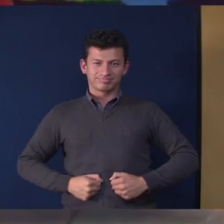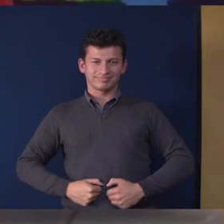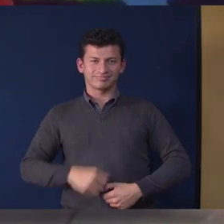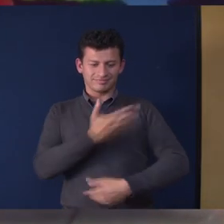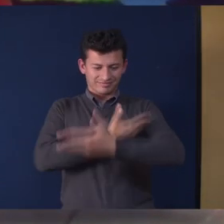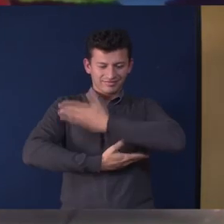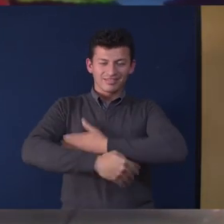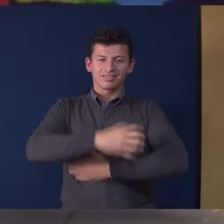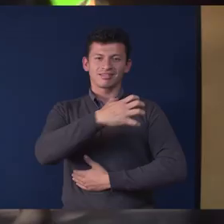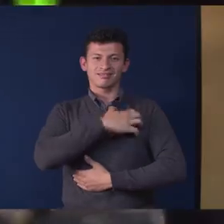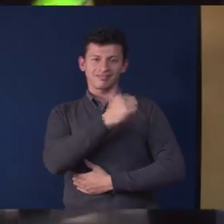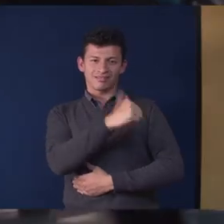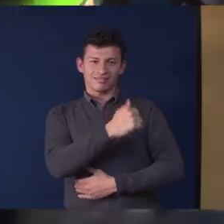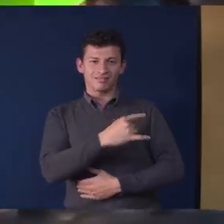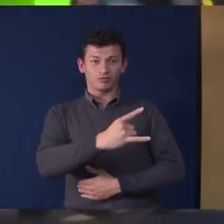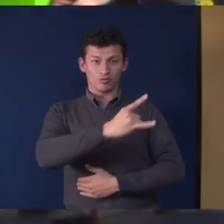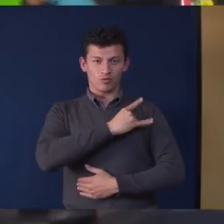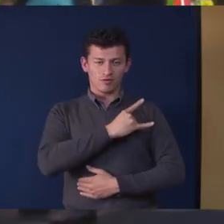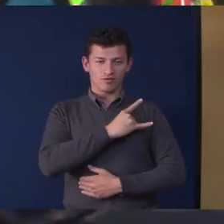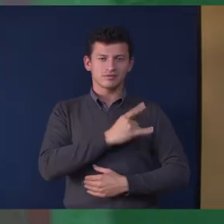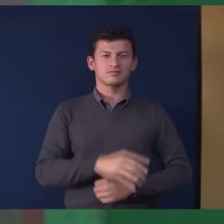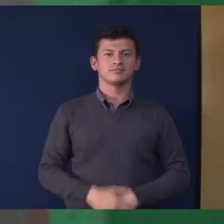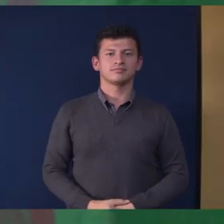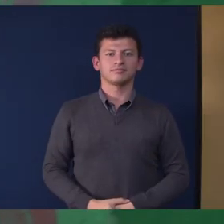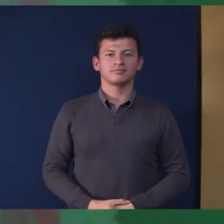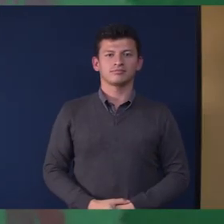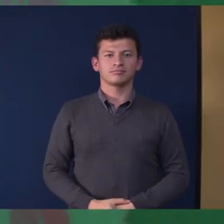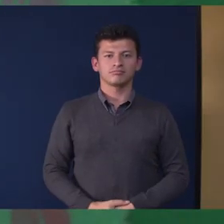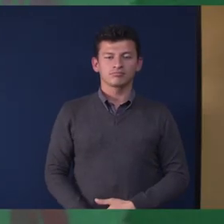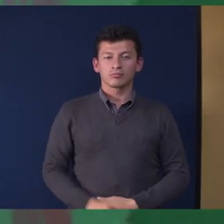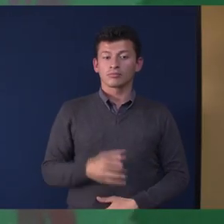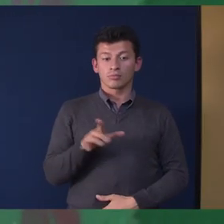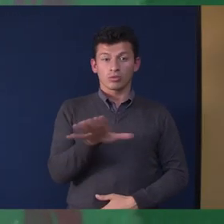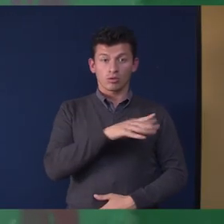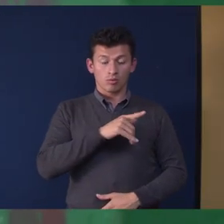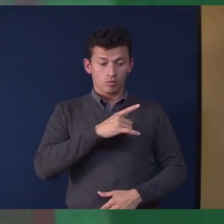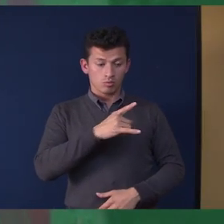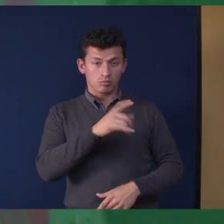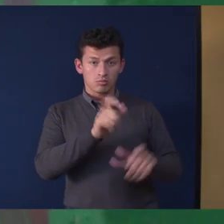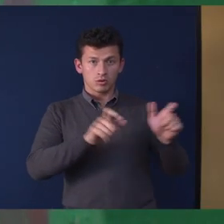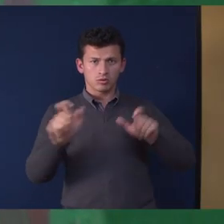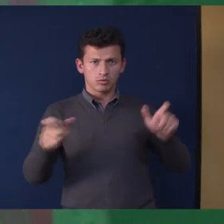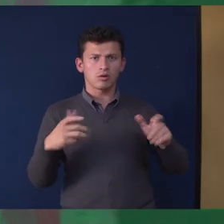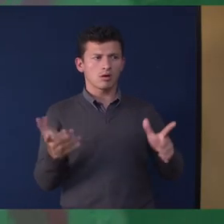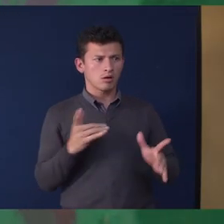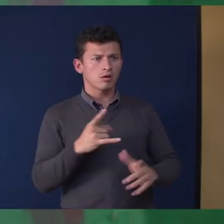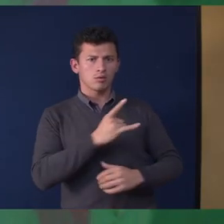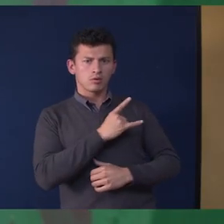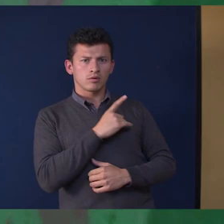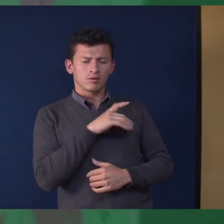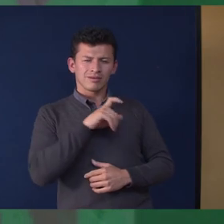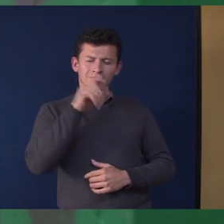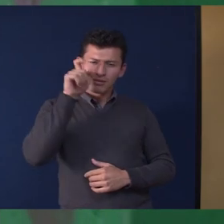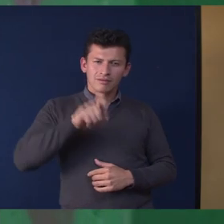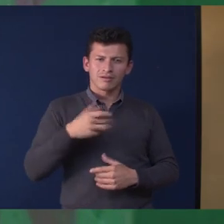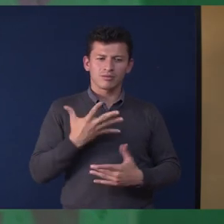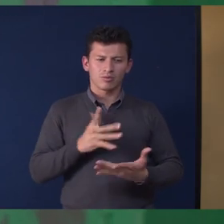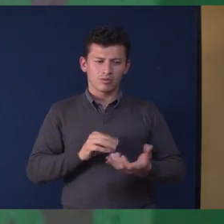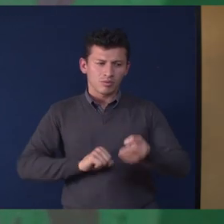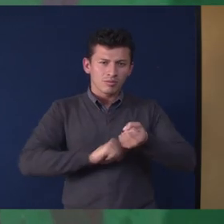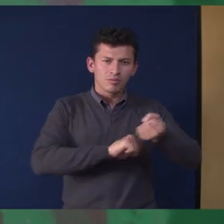campaña Ponte la 10 por la UPN. Porque la universidad como es de todos, todos deberíamos de apoyar